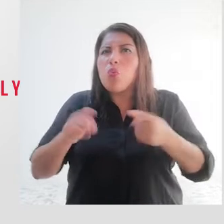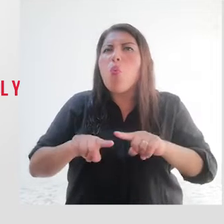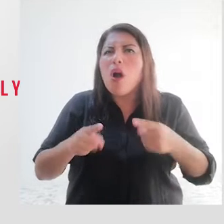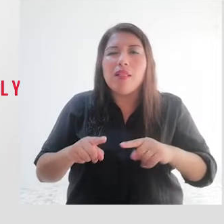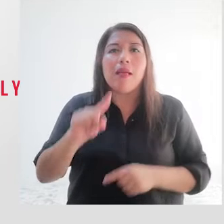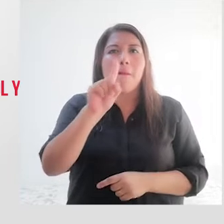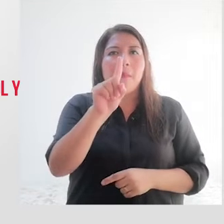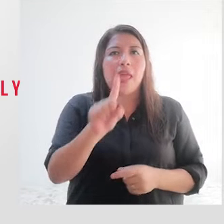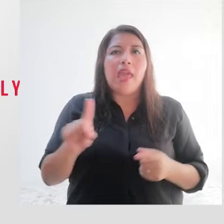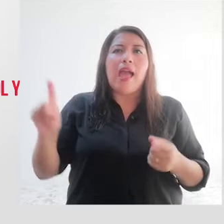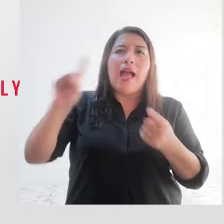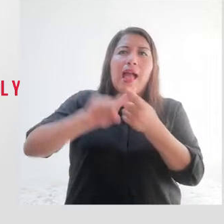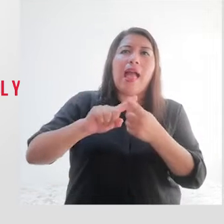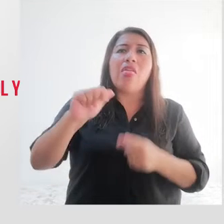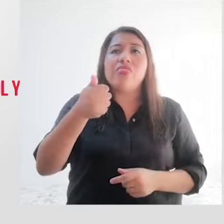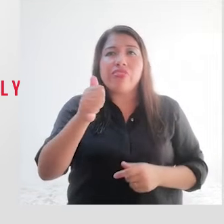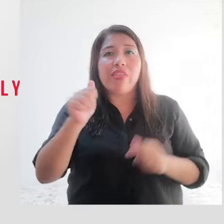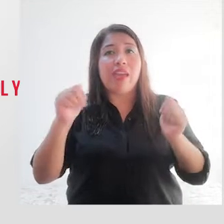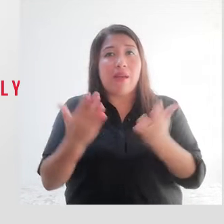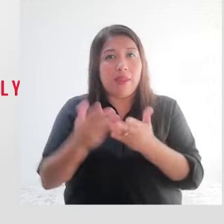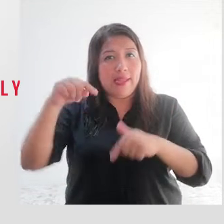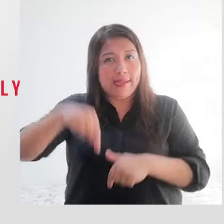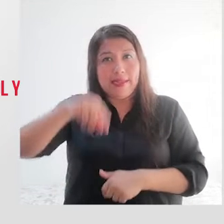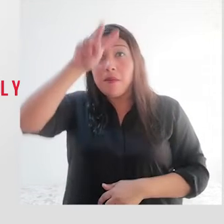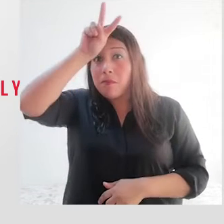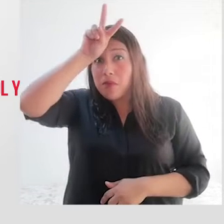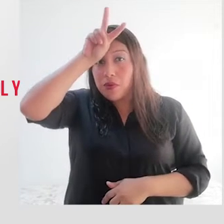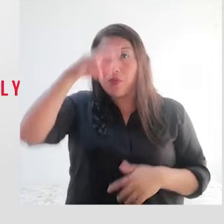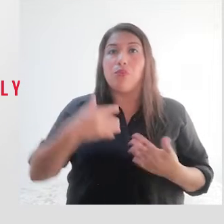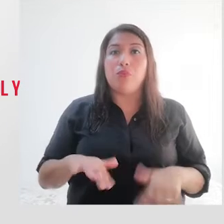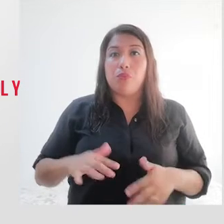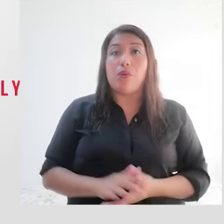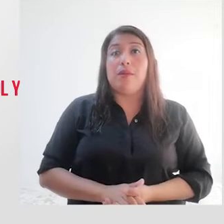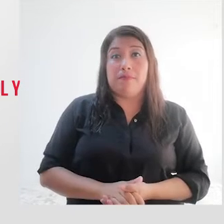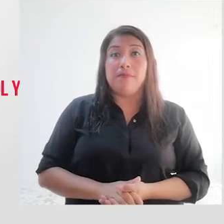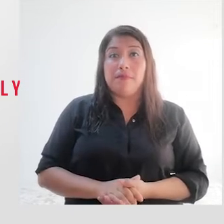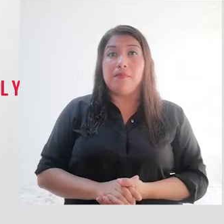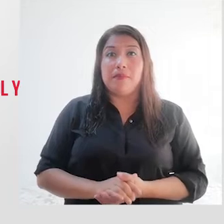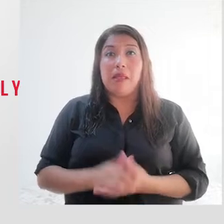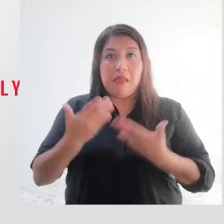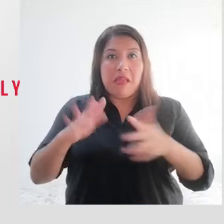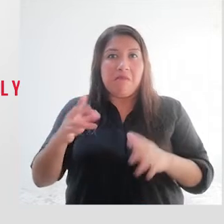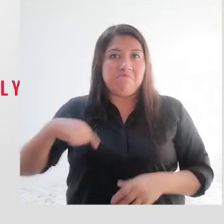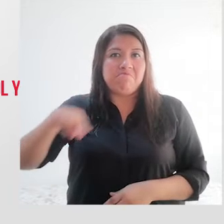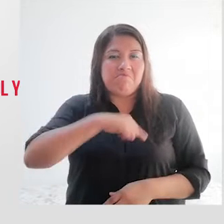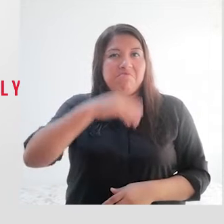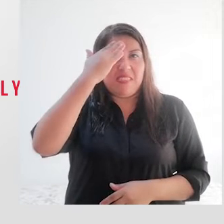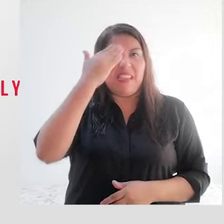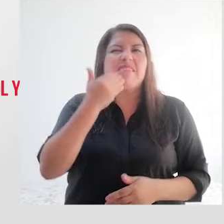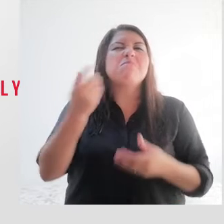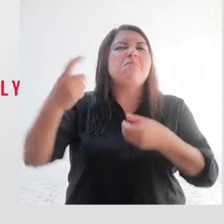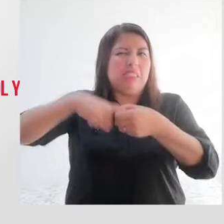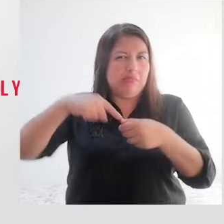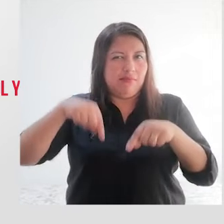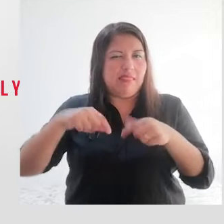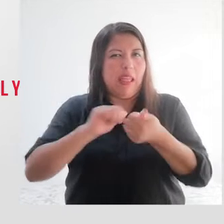del primero al 10 de abril acá en Perú y ya sabemos quiénes son los participantes a